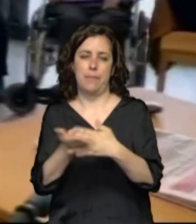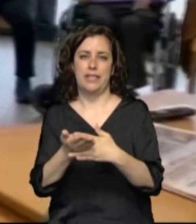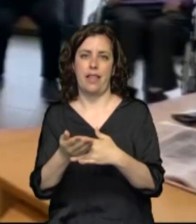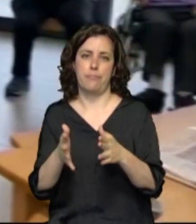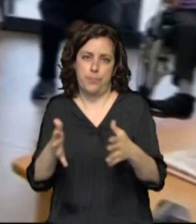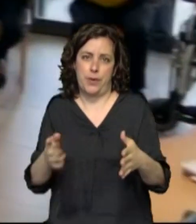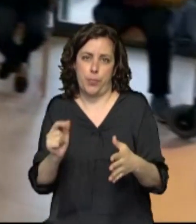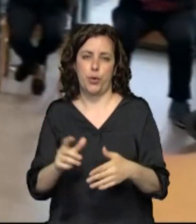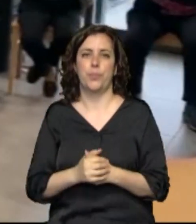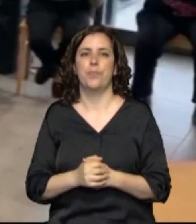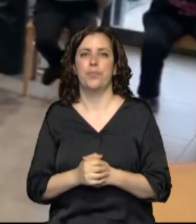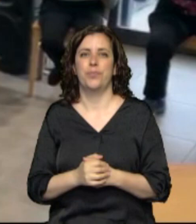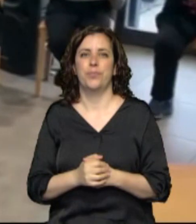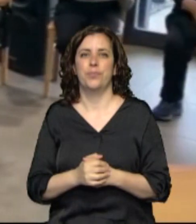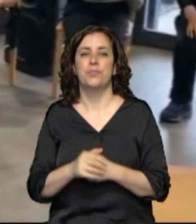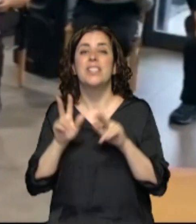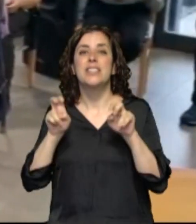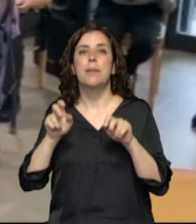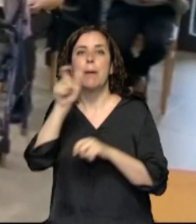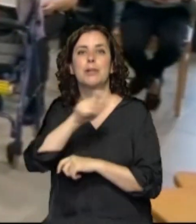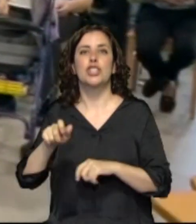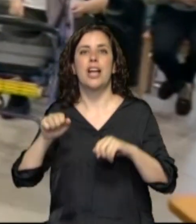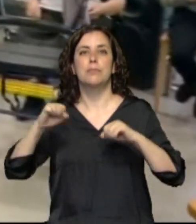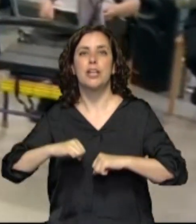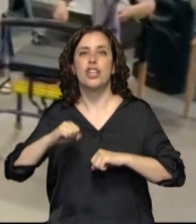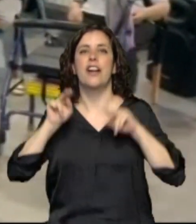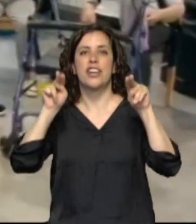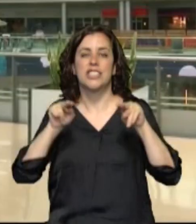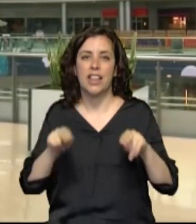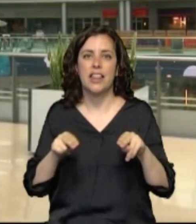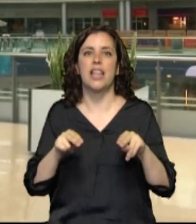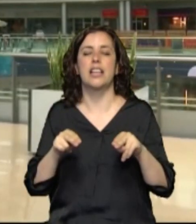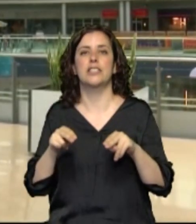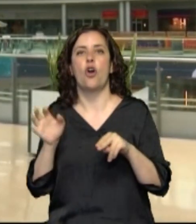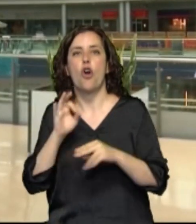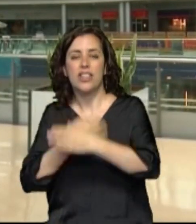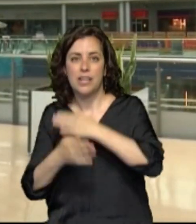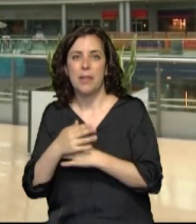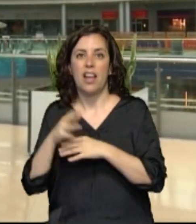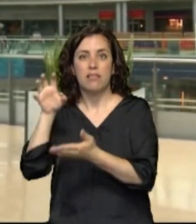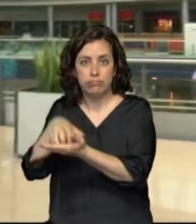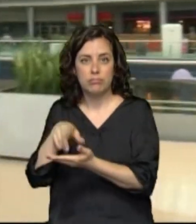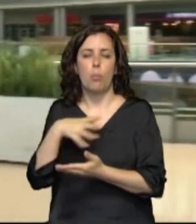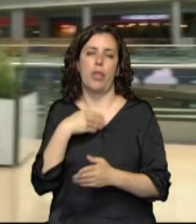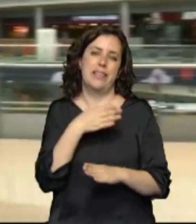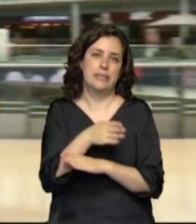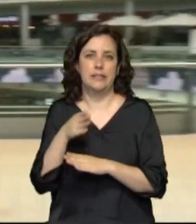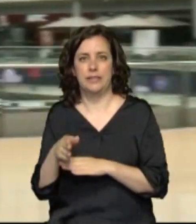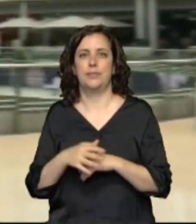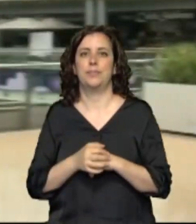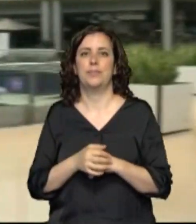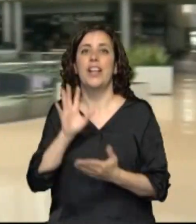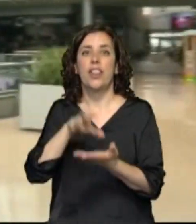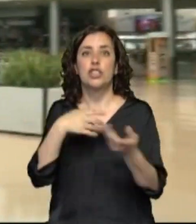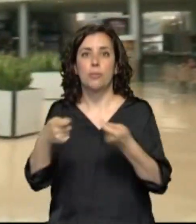permitir visitas a las residencias de personas mayores, en algunos casos, o con discapacidad. También reabren los centros comerciales, con